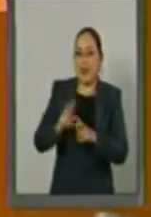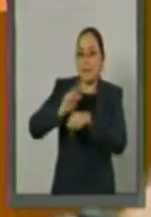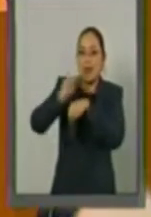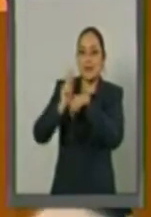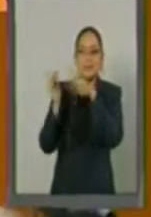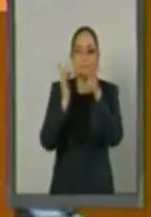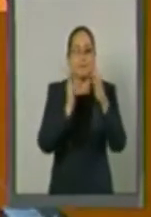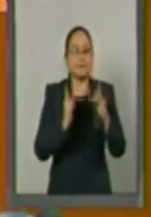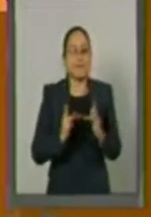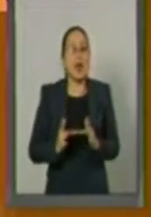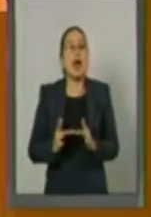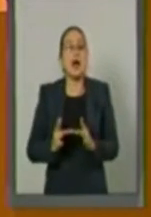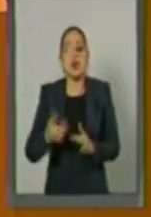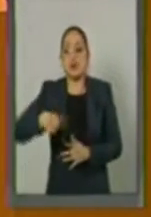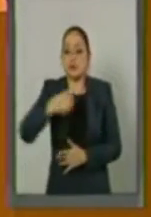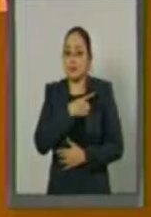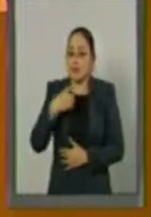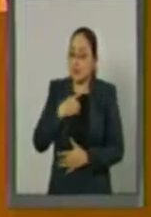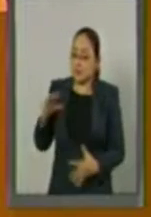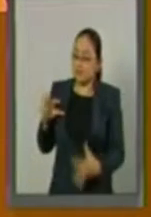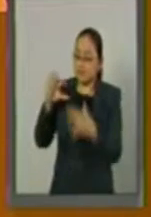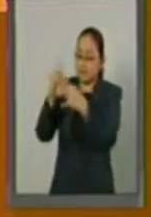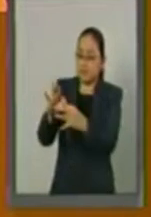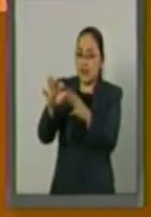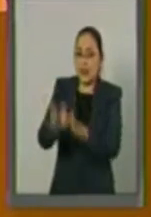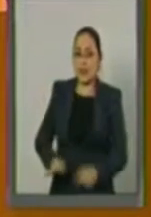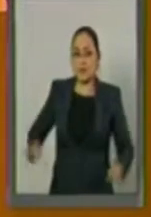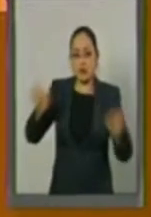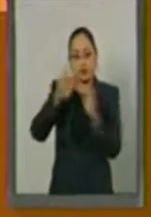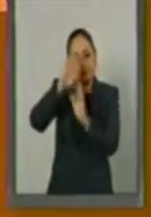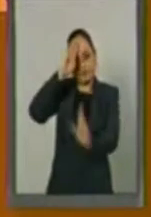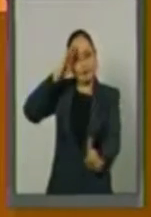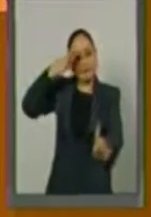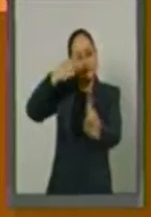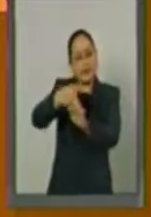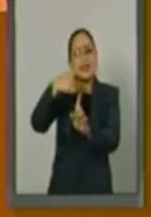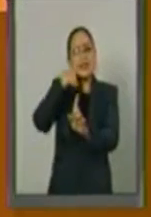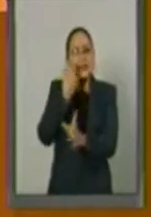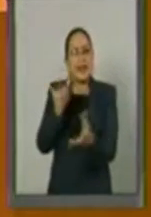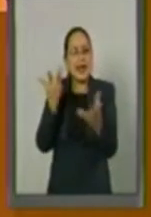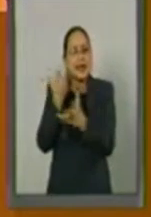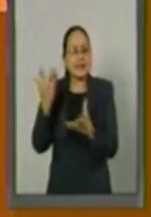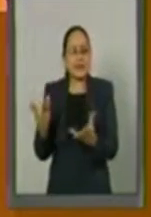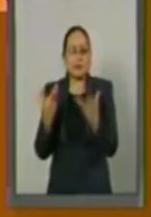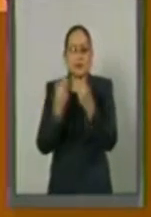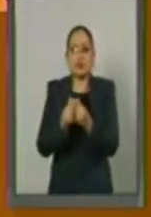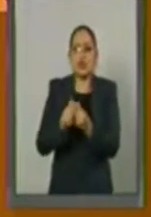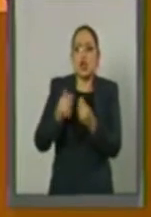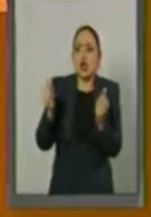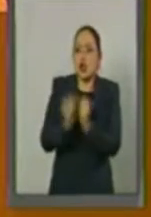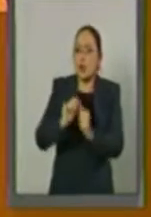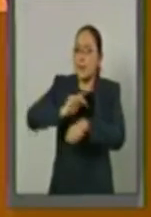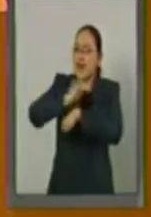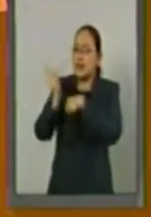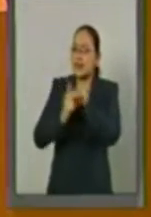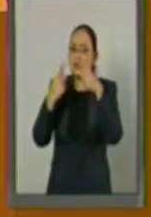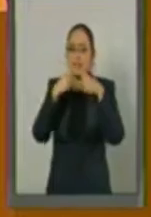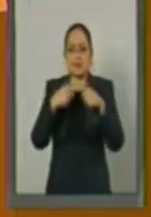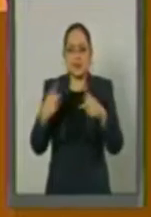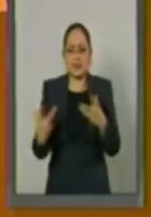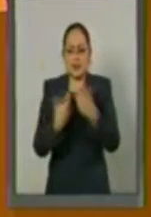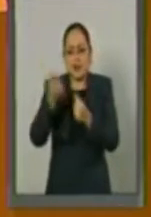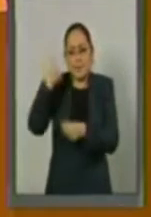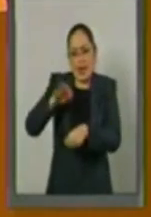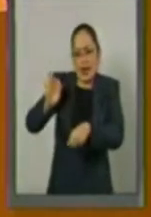obligación de fijar principios que motiven el entendimiento entre los países, siempre en